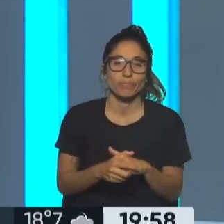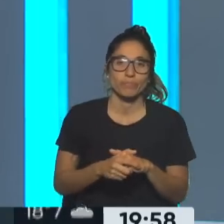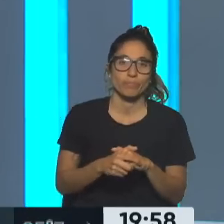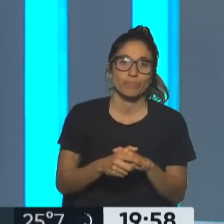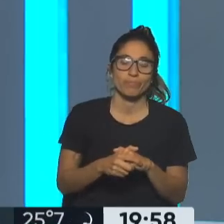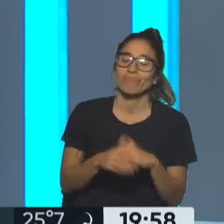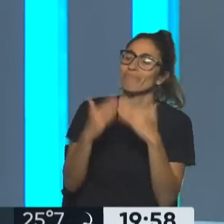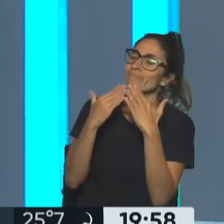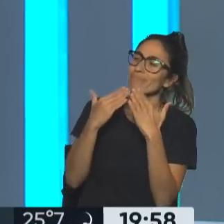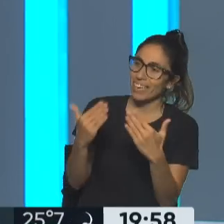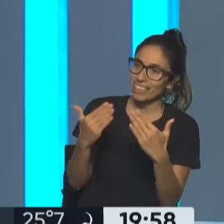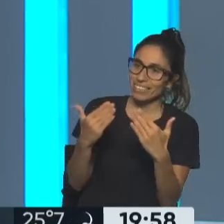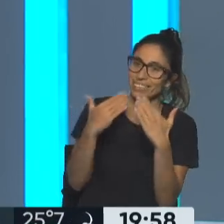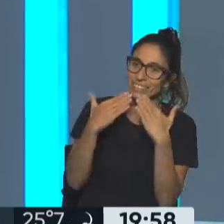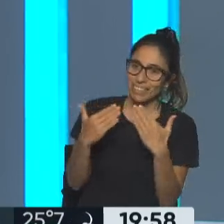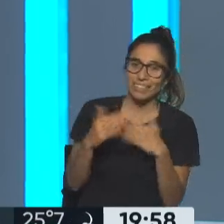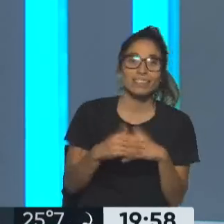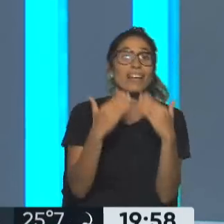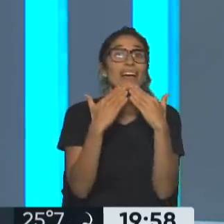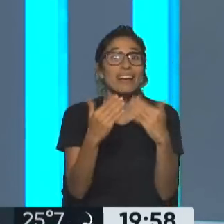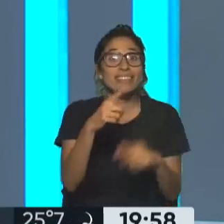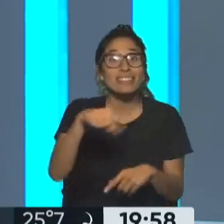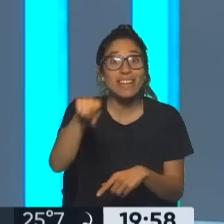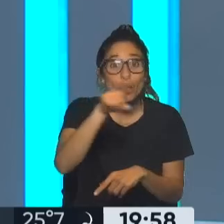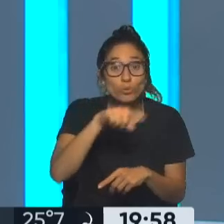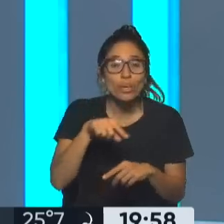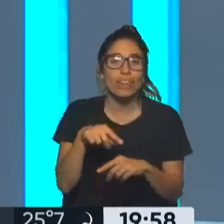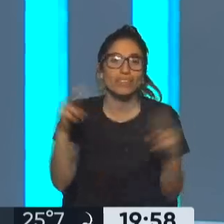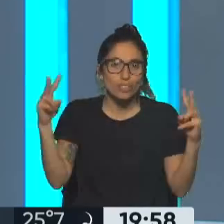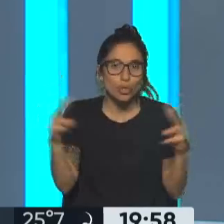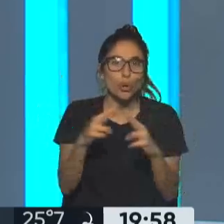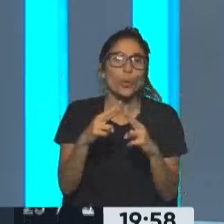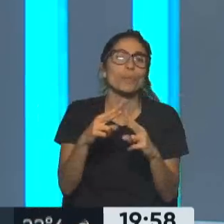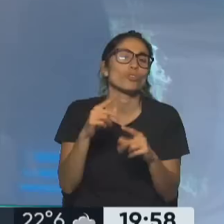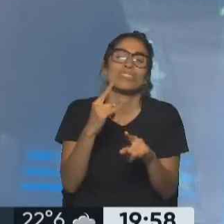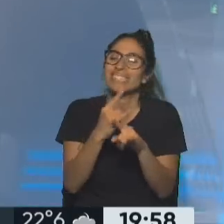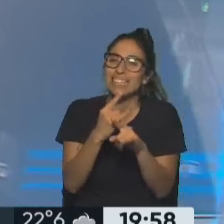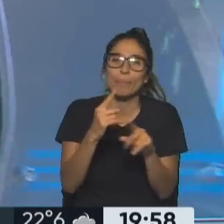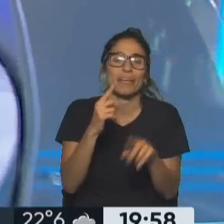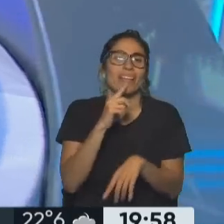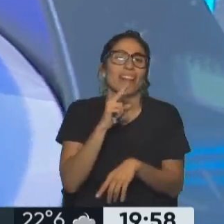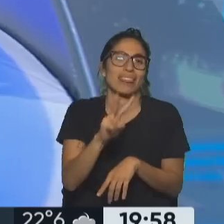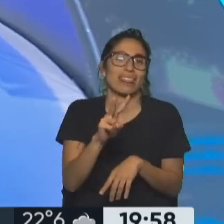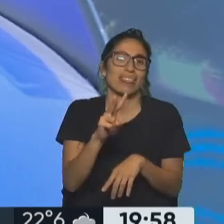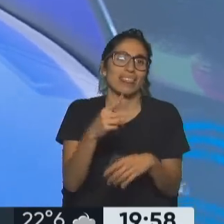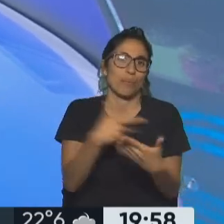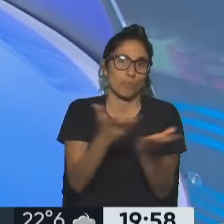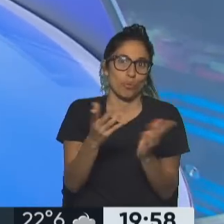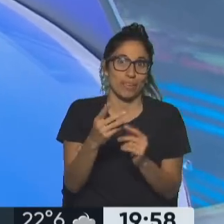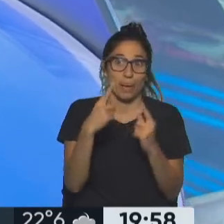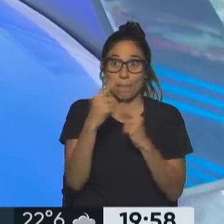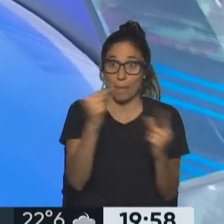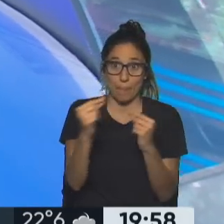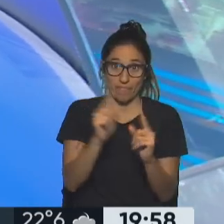por supuesto, a ustedes. Nos estamos reencontrando siempre en la televisión pública. No te vayas. No te